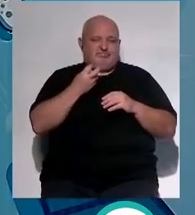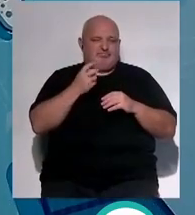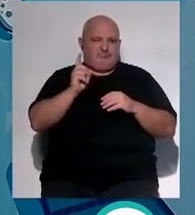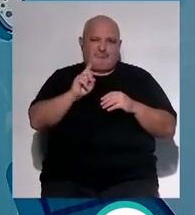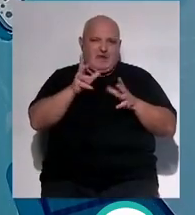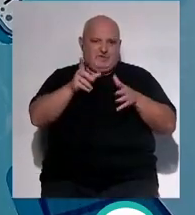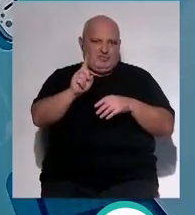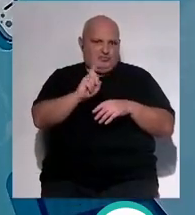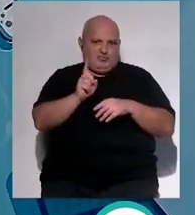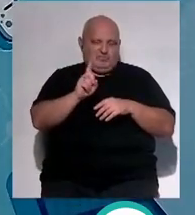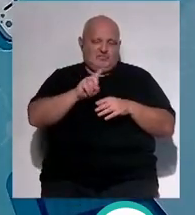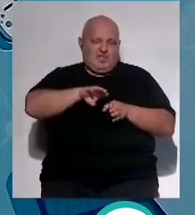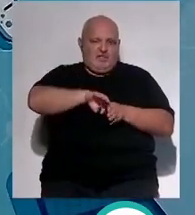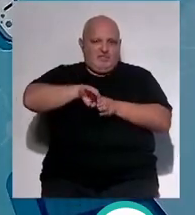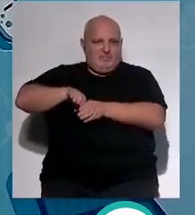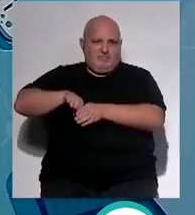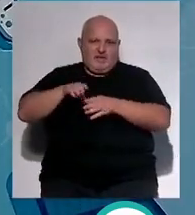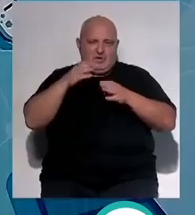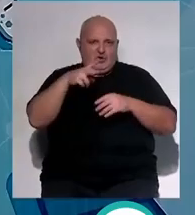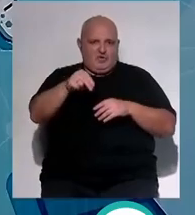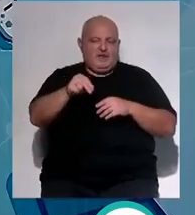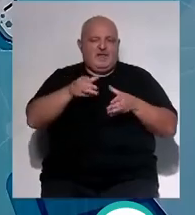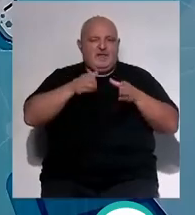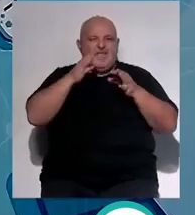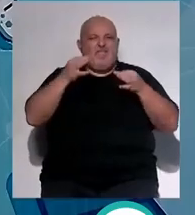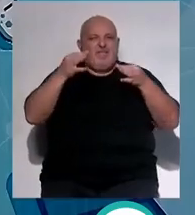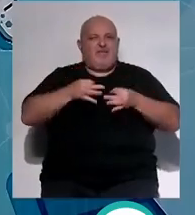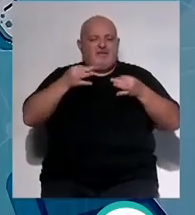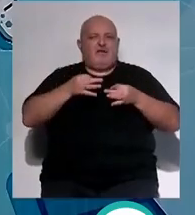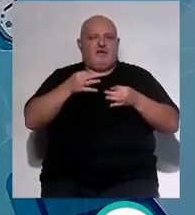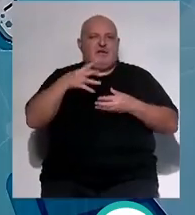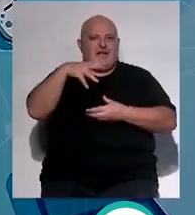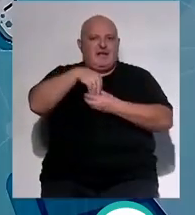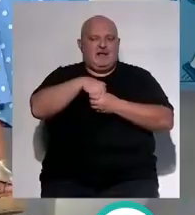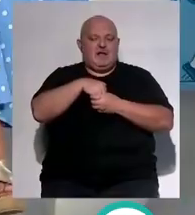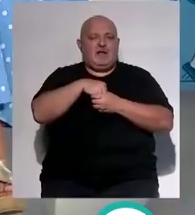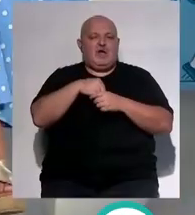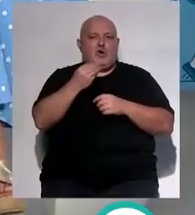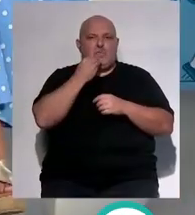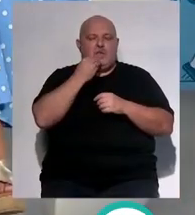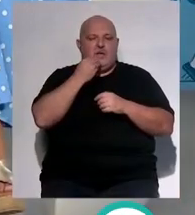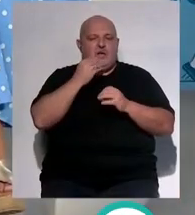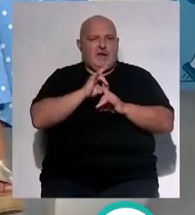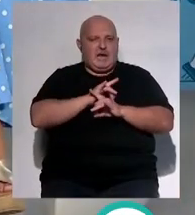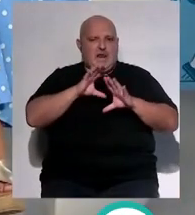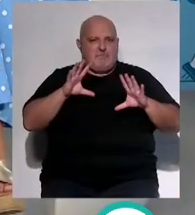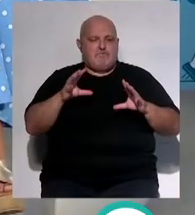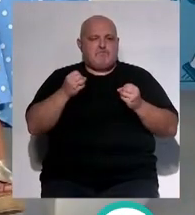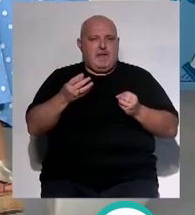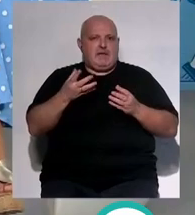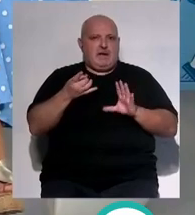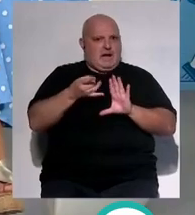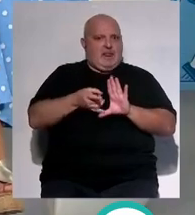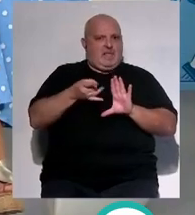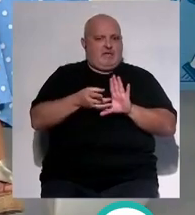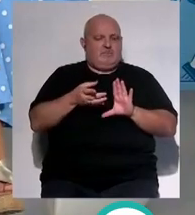mejor no desayune retiro lo que he dicho antes el desayuno debe de ser una comida consciente una comida que